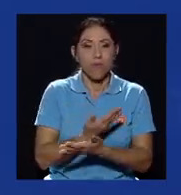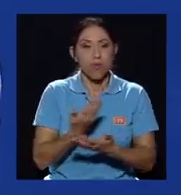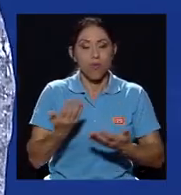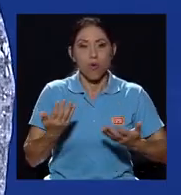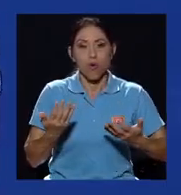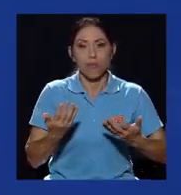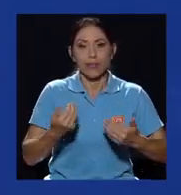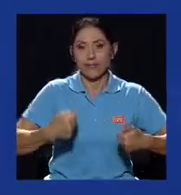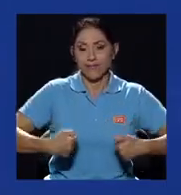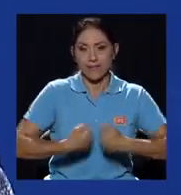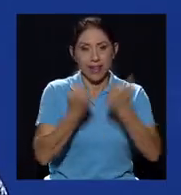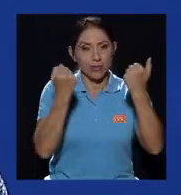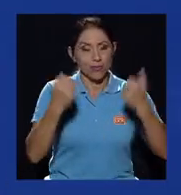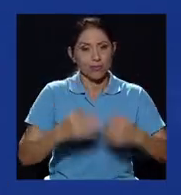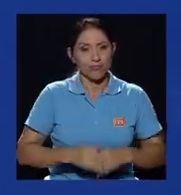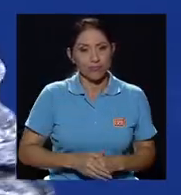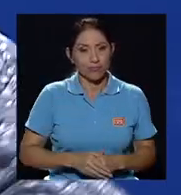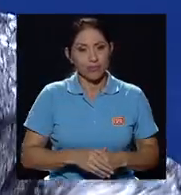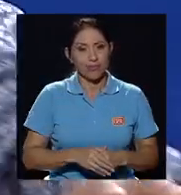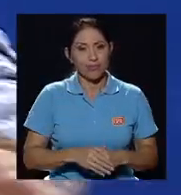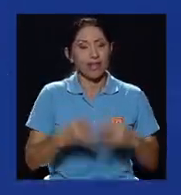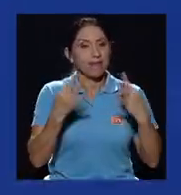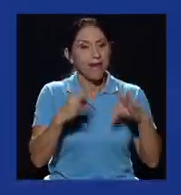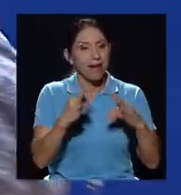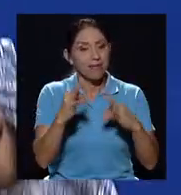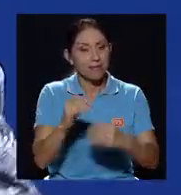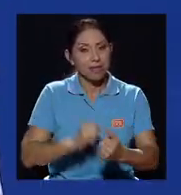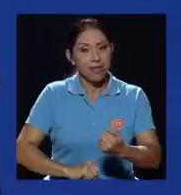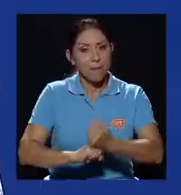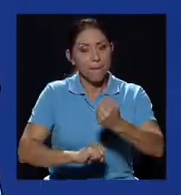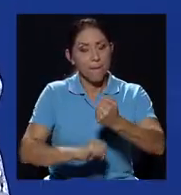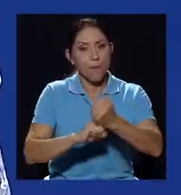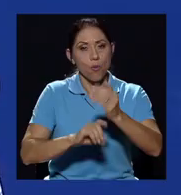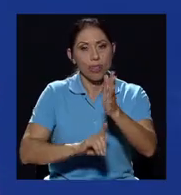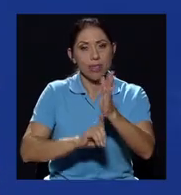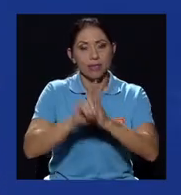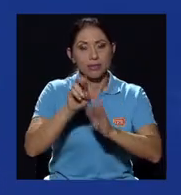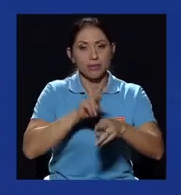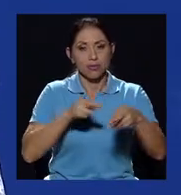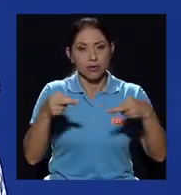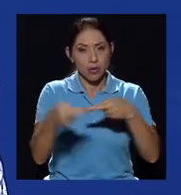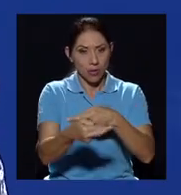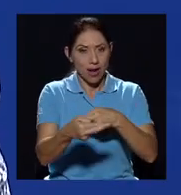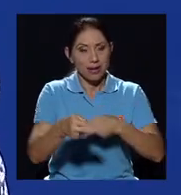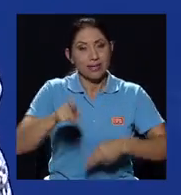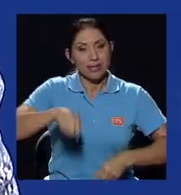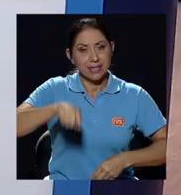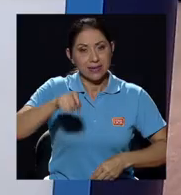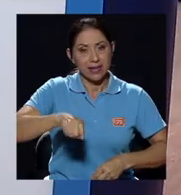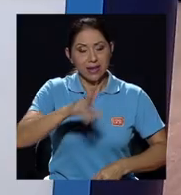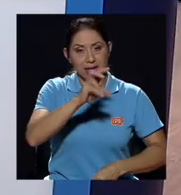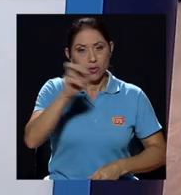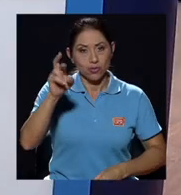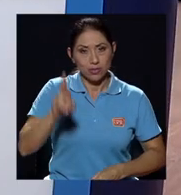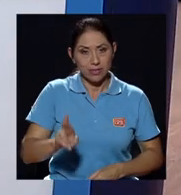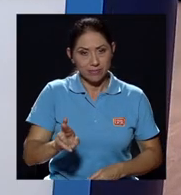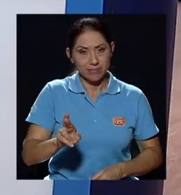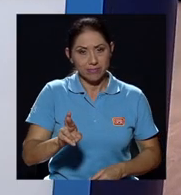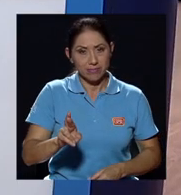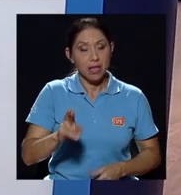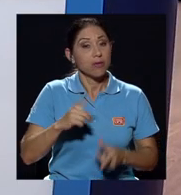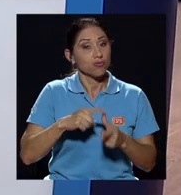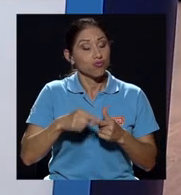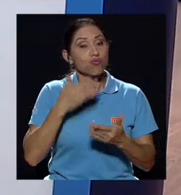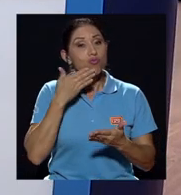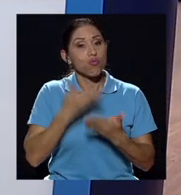reto de tratar de entonces de apoyar todo este desarrollo regional que se requiere en nuestro país, y me parece entonces que